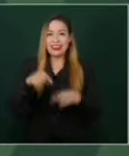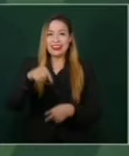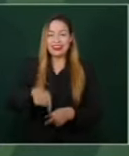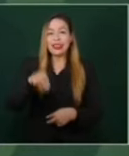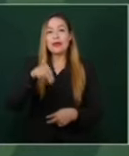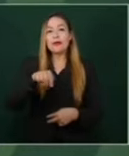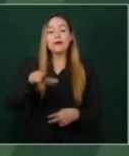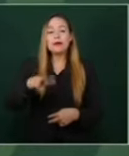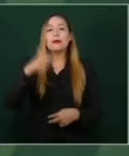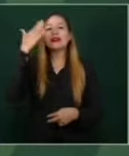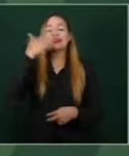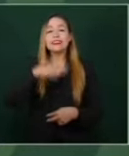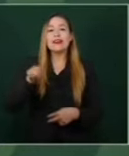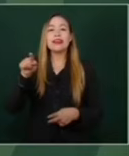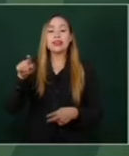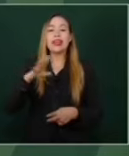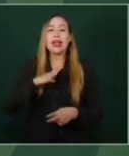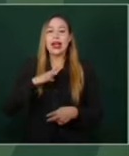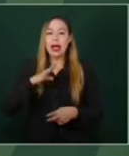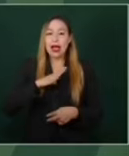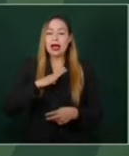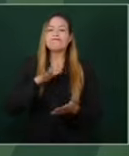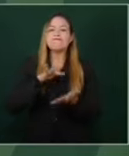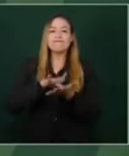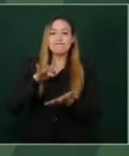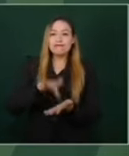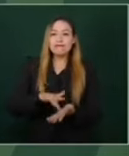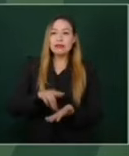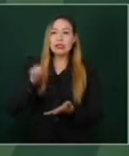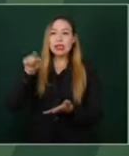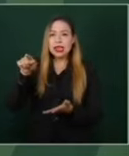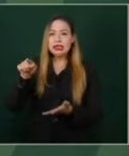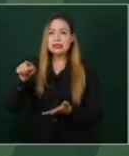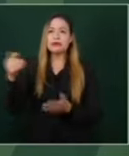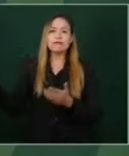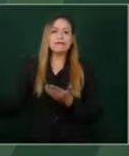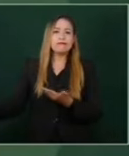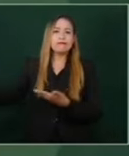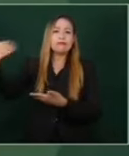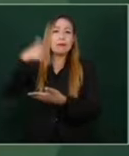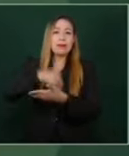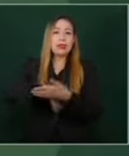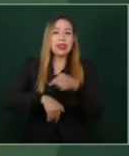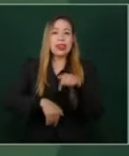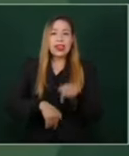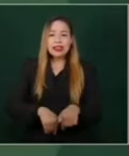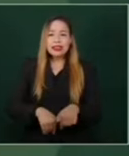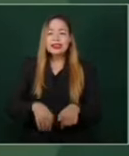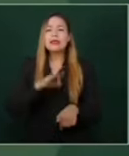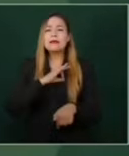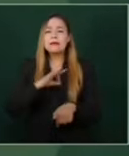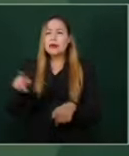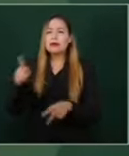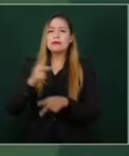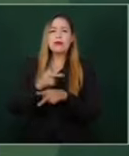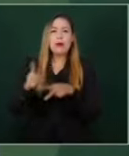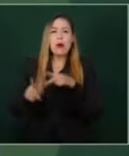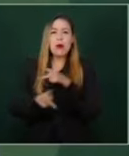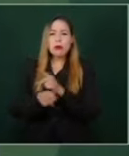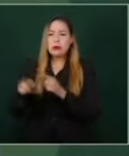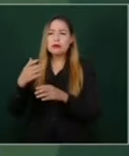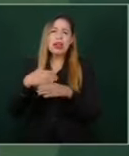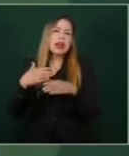revisión conjunta, están cruzando en cinco minutos sus productos, sobre todo